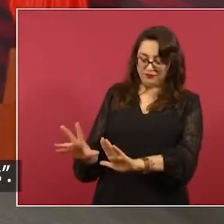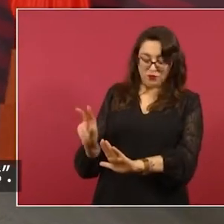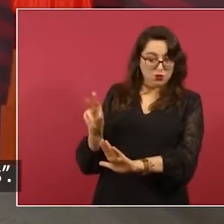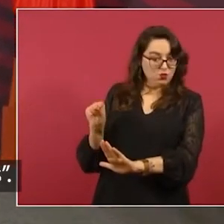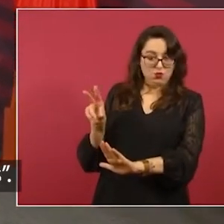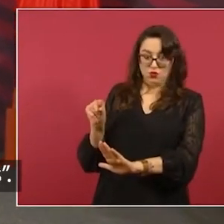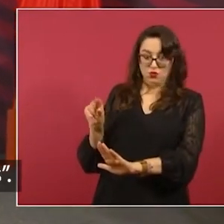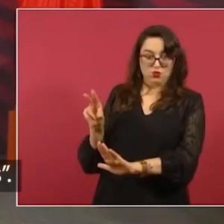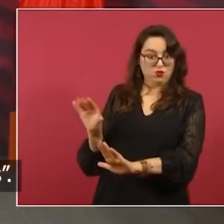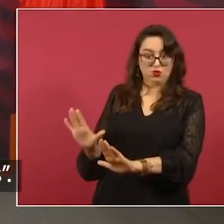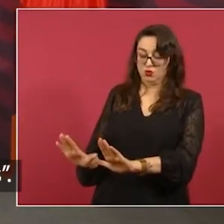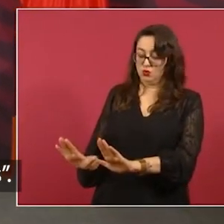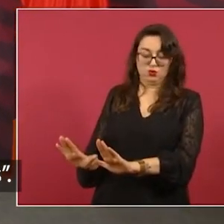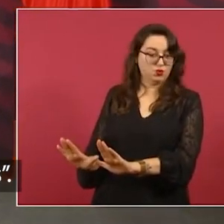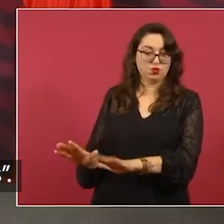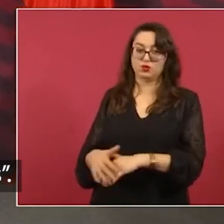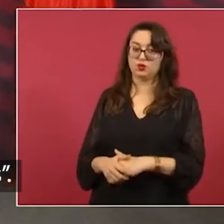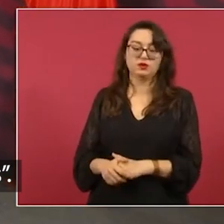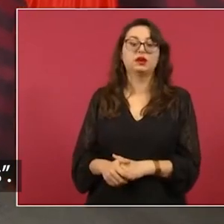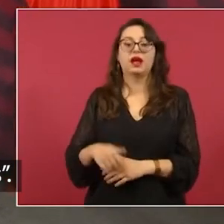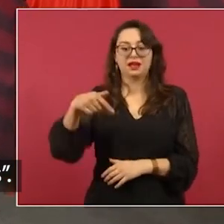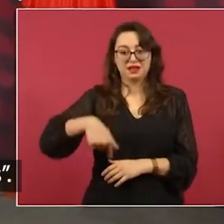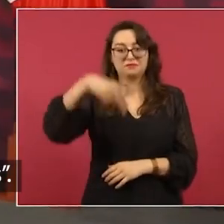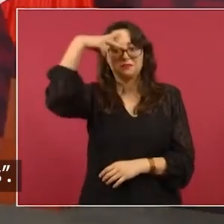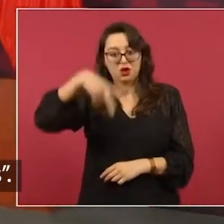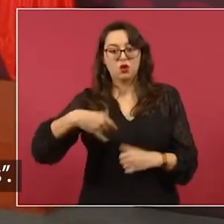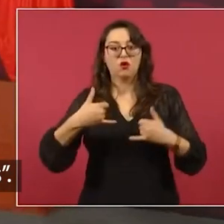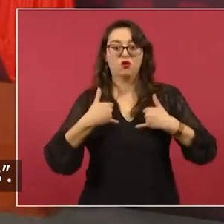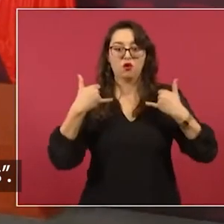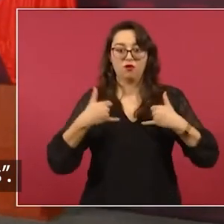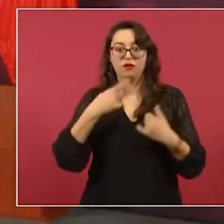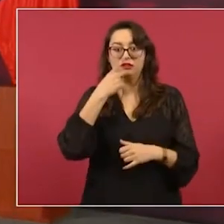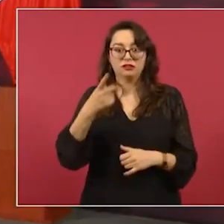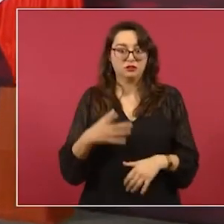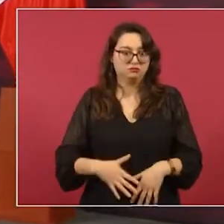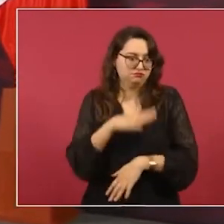como dicen los jóvenes en México, zafo.